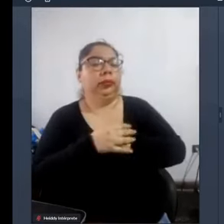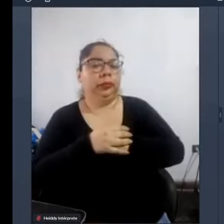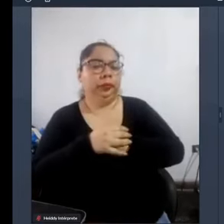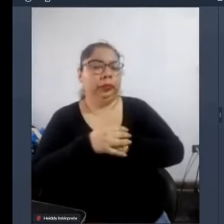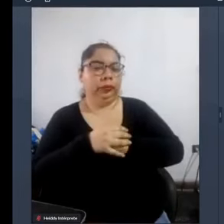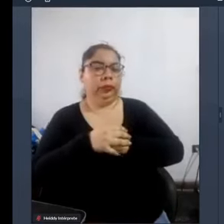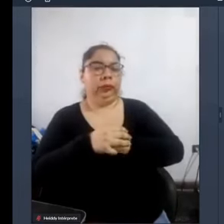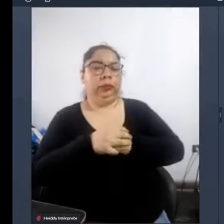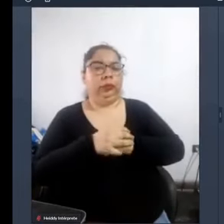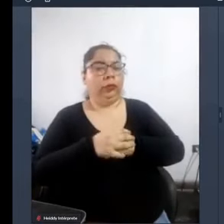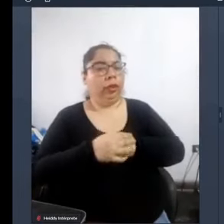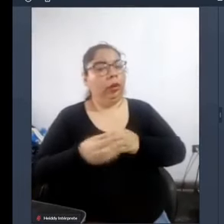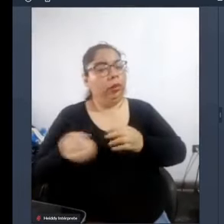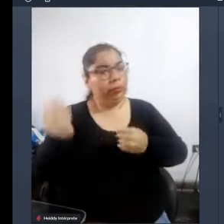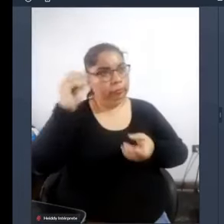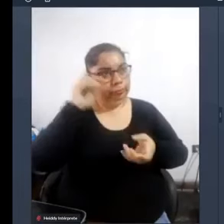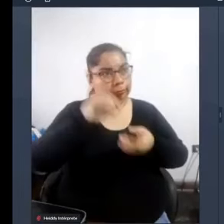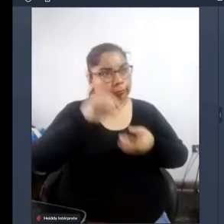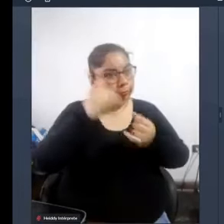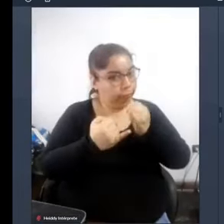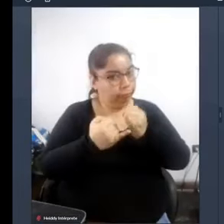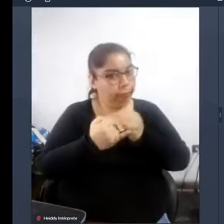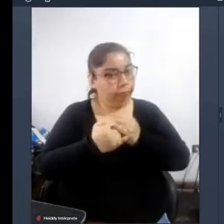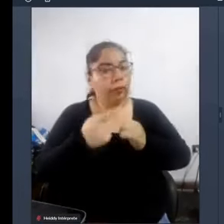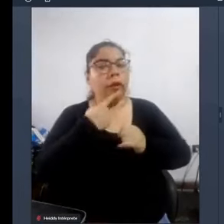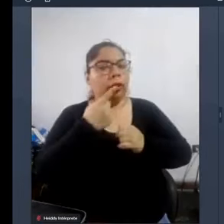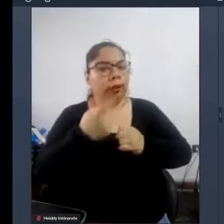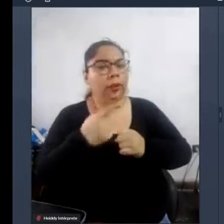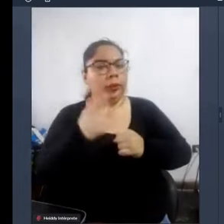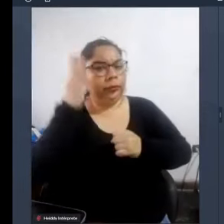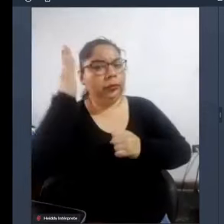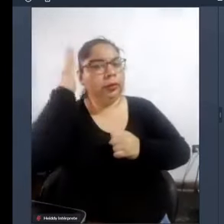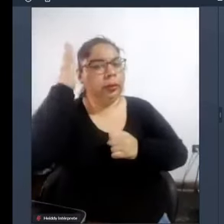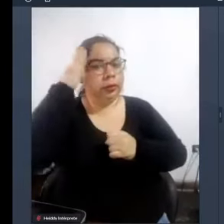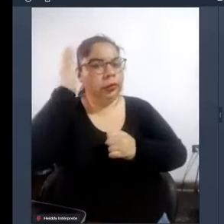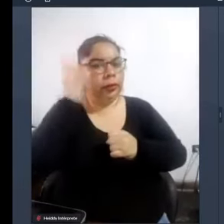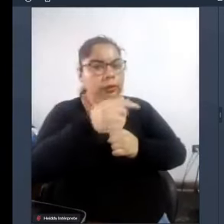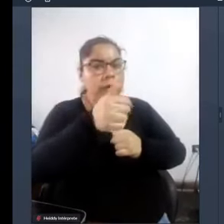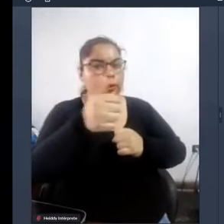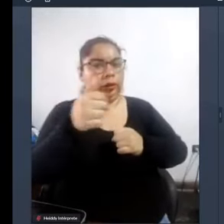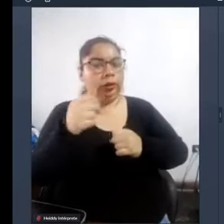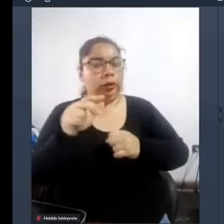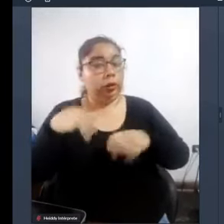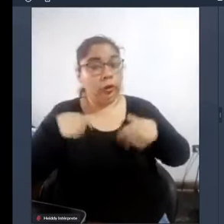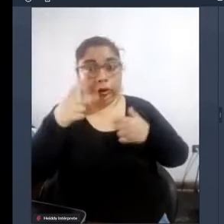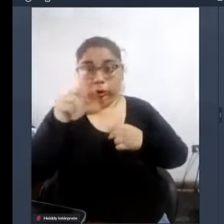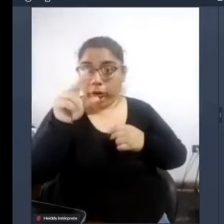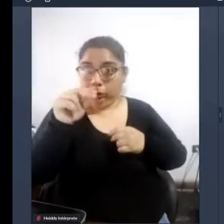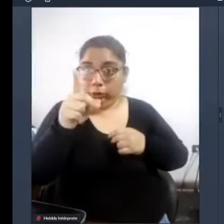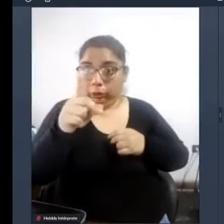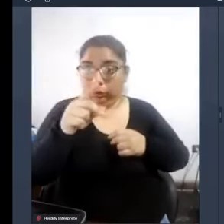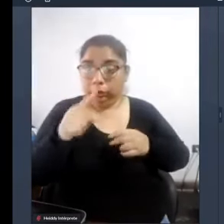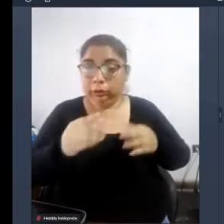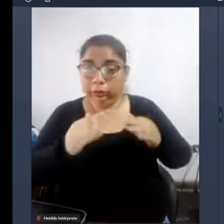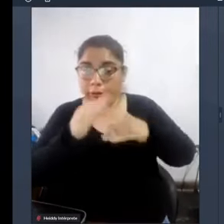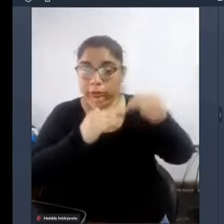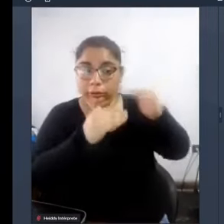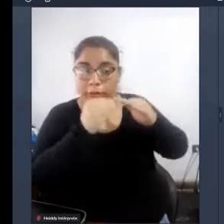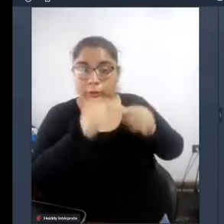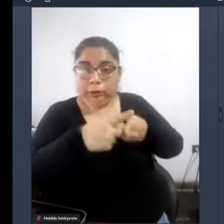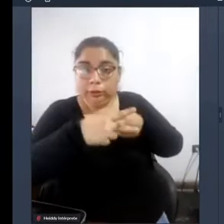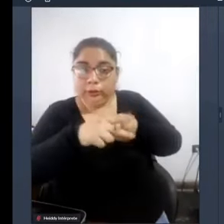por lo tanto debemos ser conscientes de eso si no reconstruimos nuestras